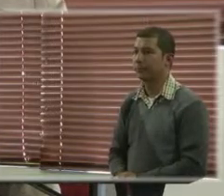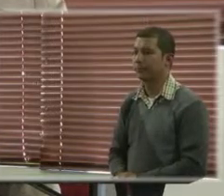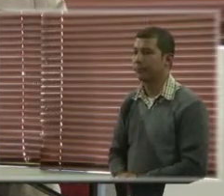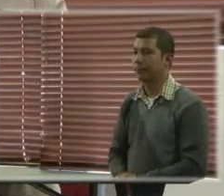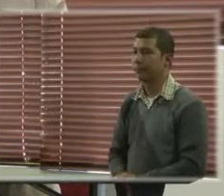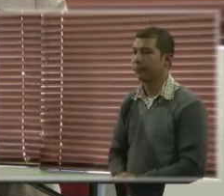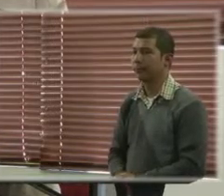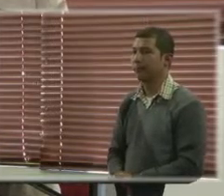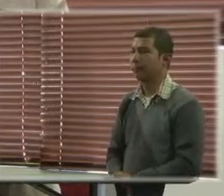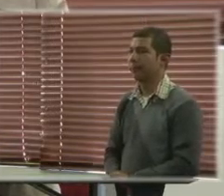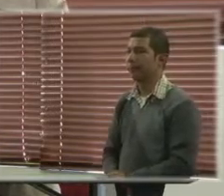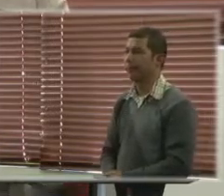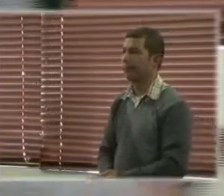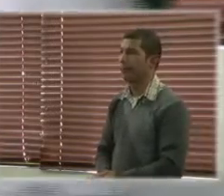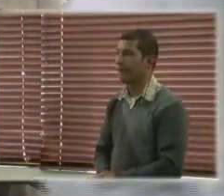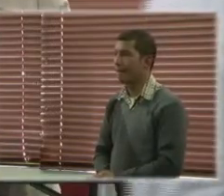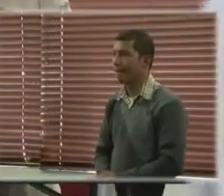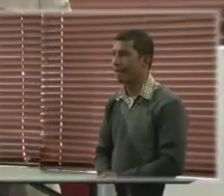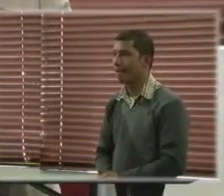María.